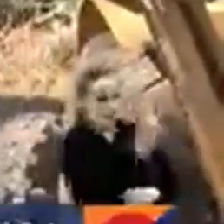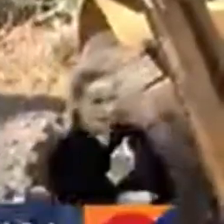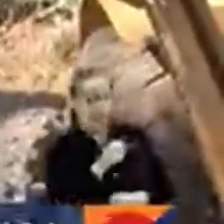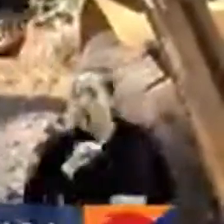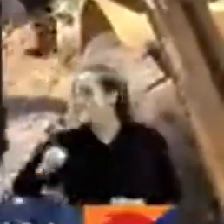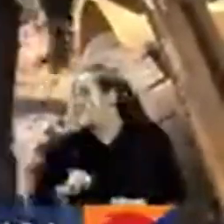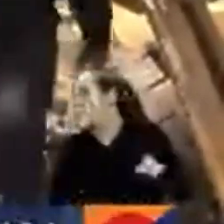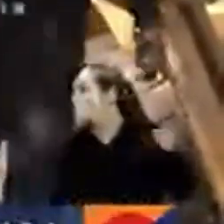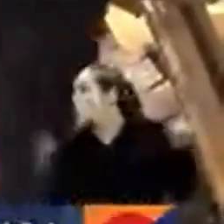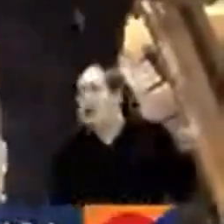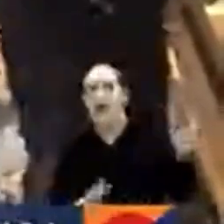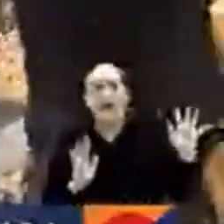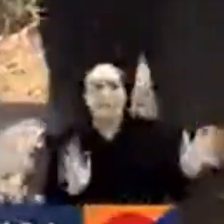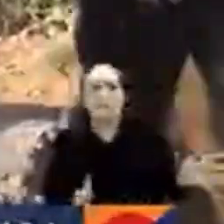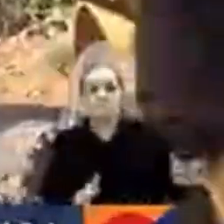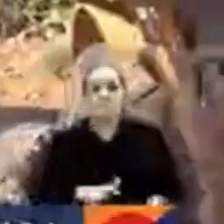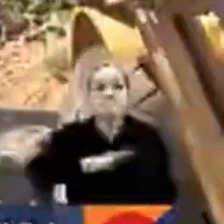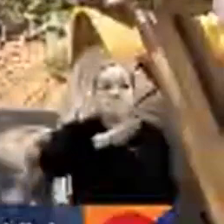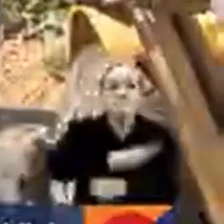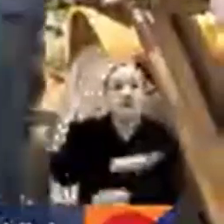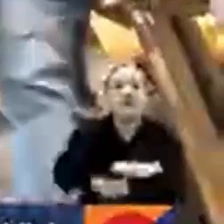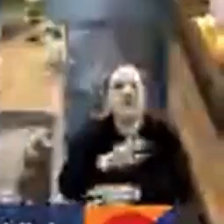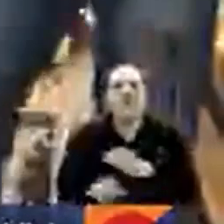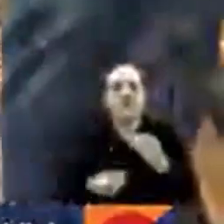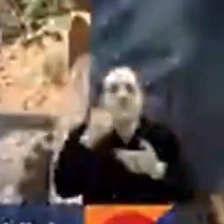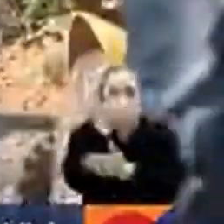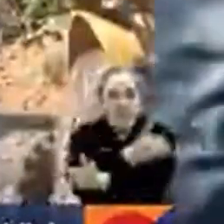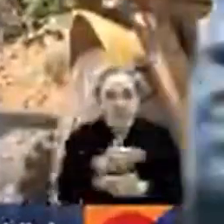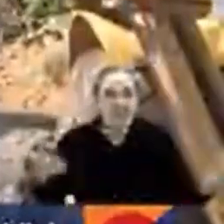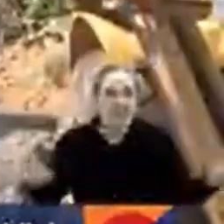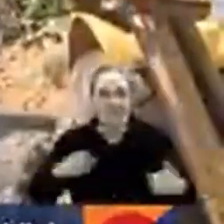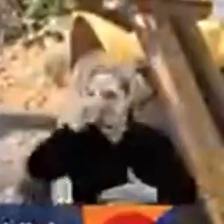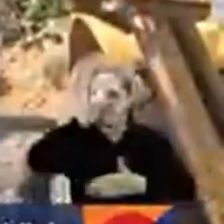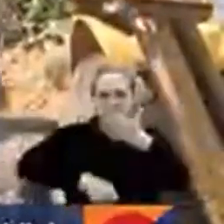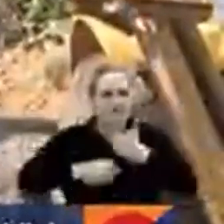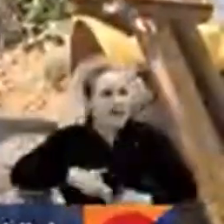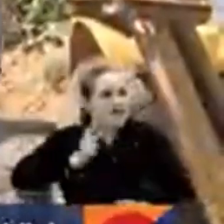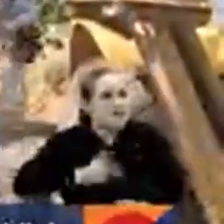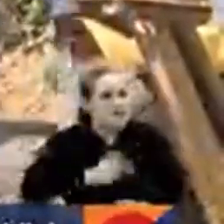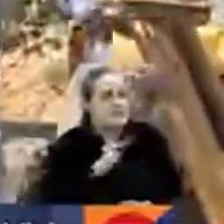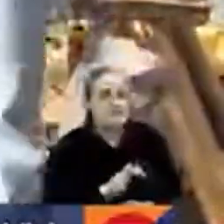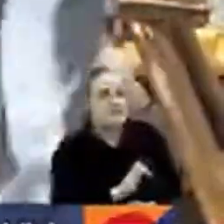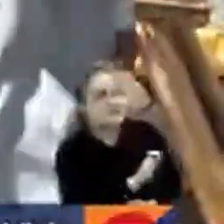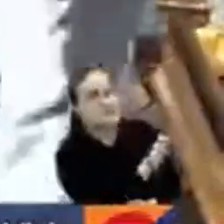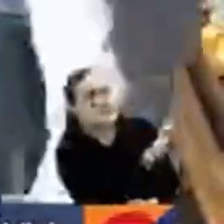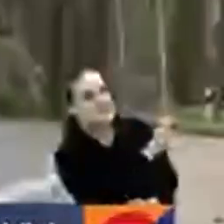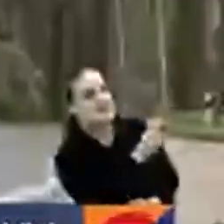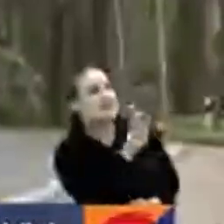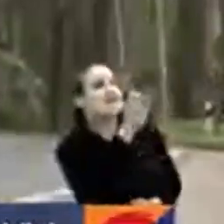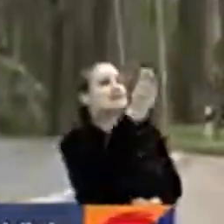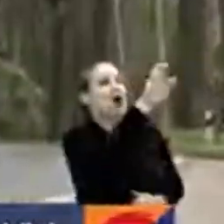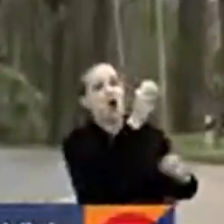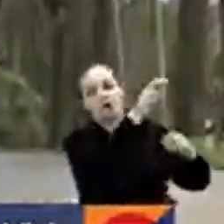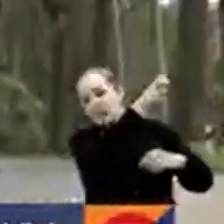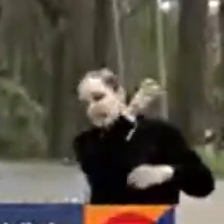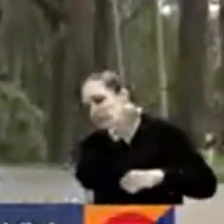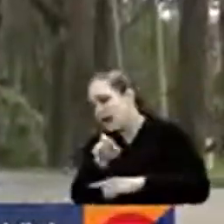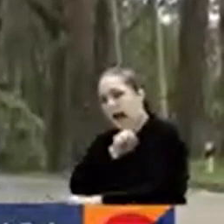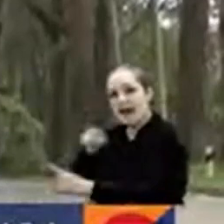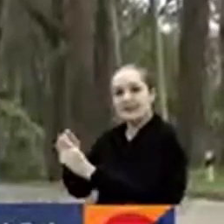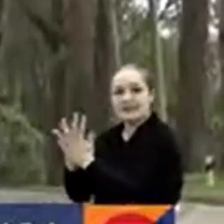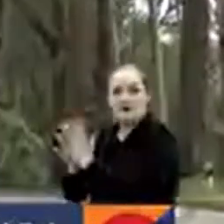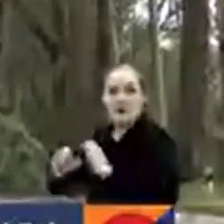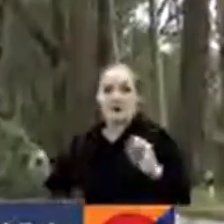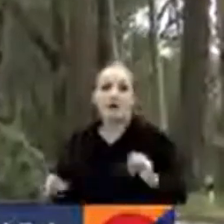En la tarde, algunas personas con niños en brazos decidieron cruzar y caminar por más de una hora para llegar al centro de Bogotá, mientras que otros